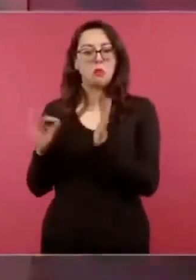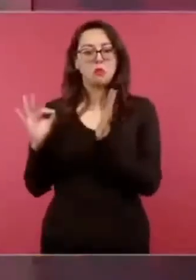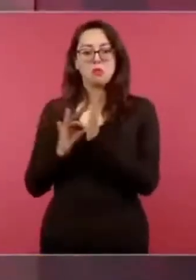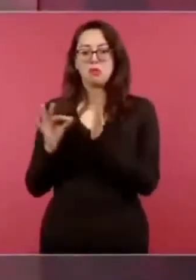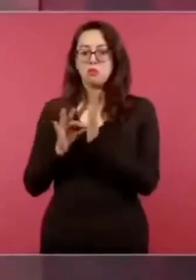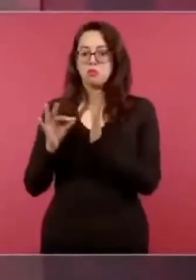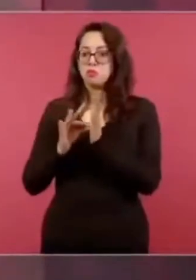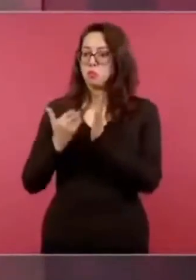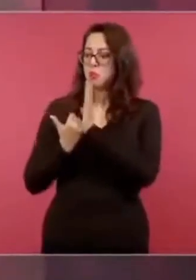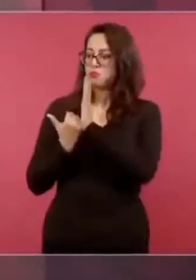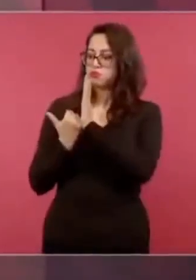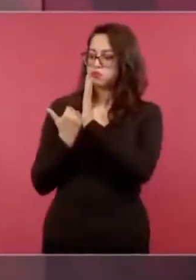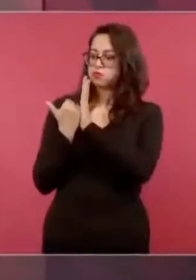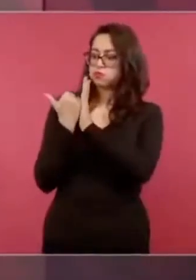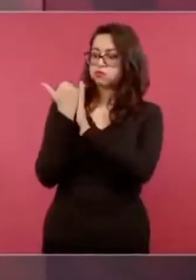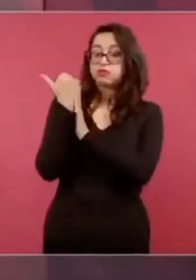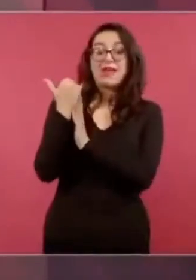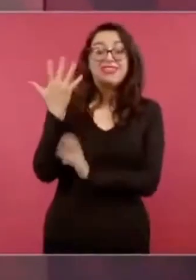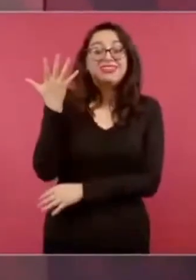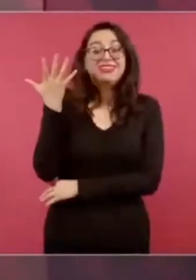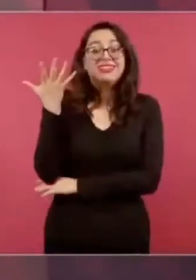10 puntos.